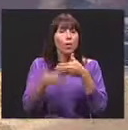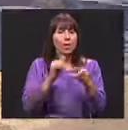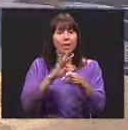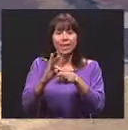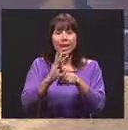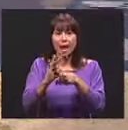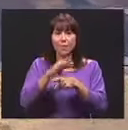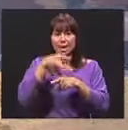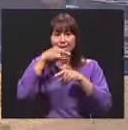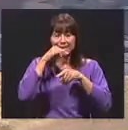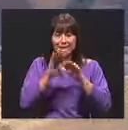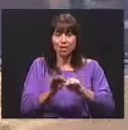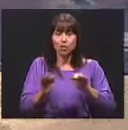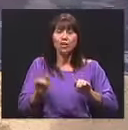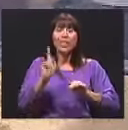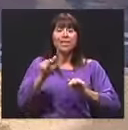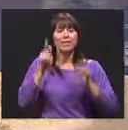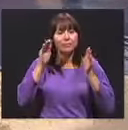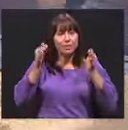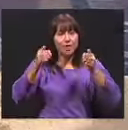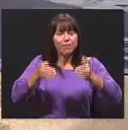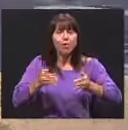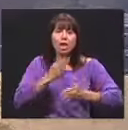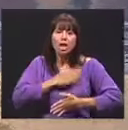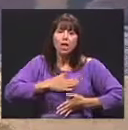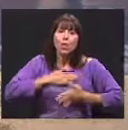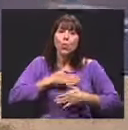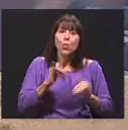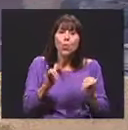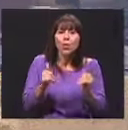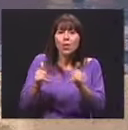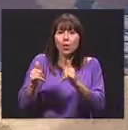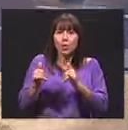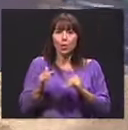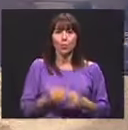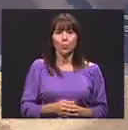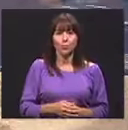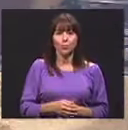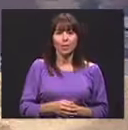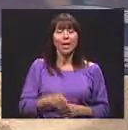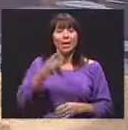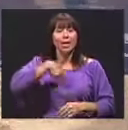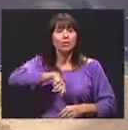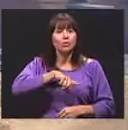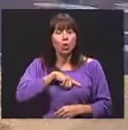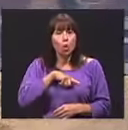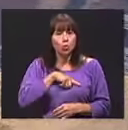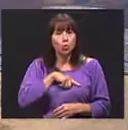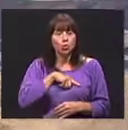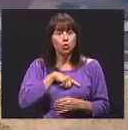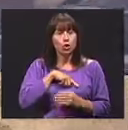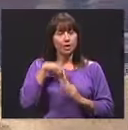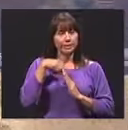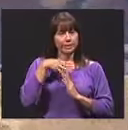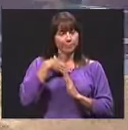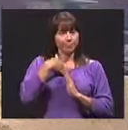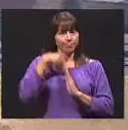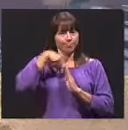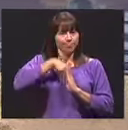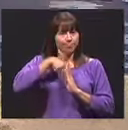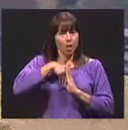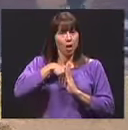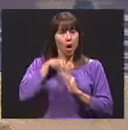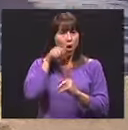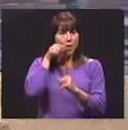en niños debe tener un enfoque lúdico, de que el niño lo vea como un juego, que nosotros en el fondo